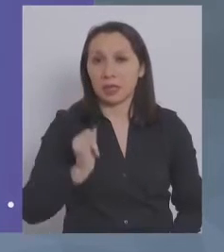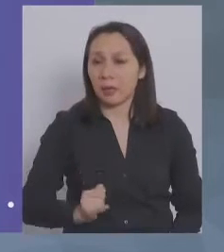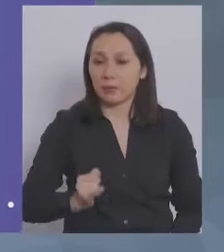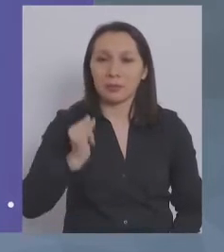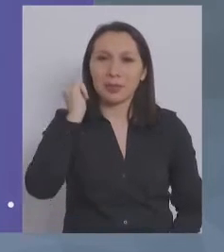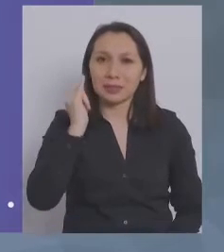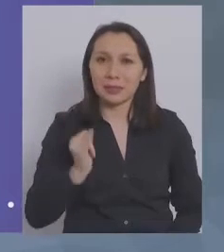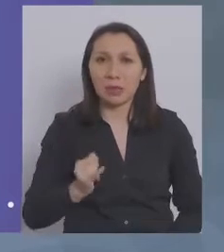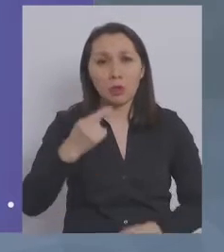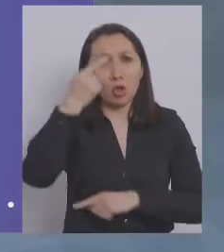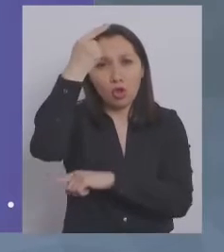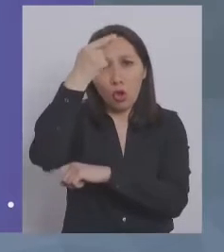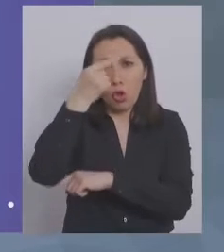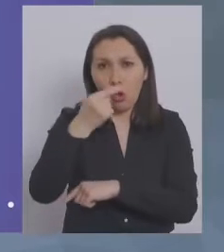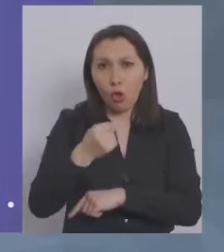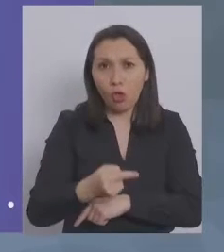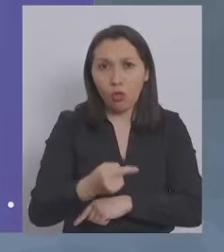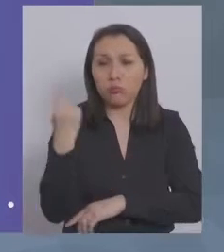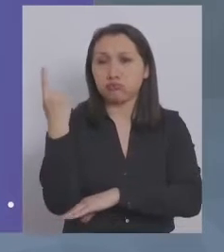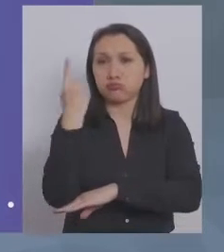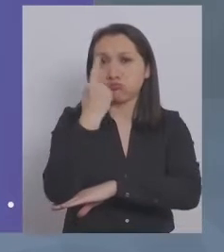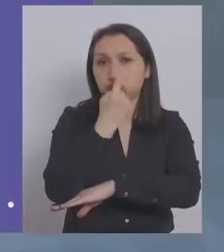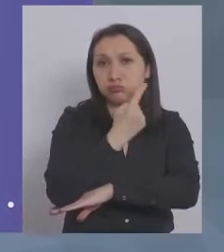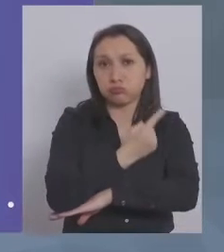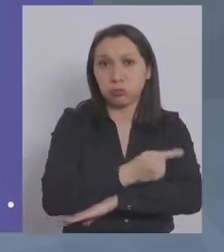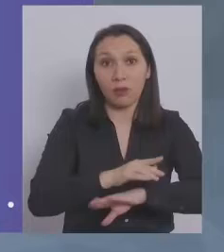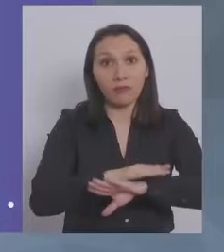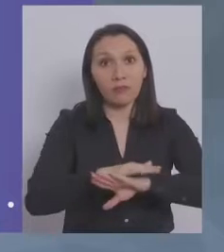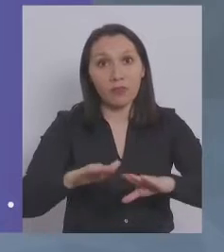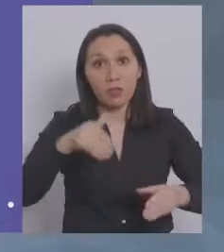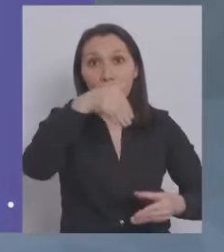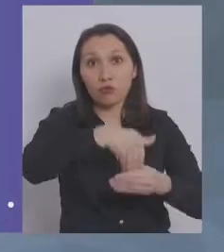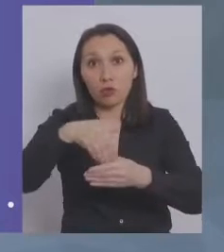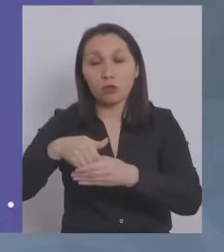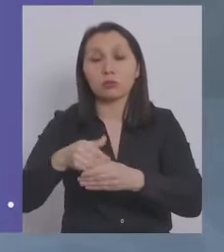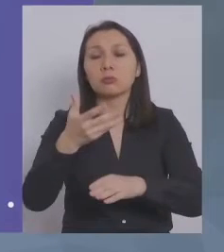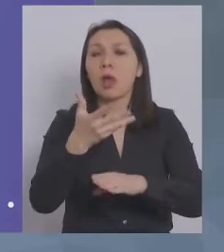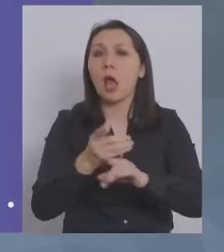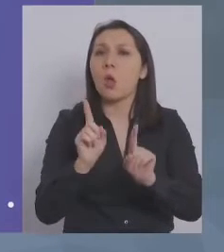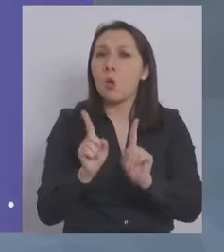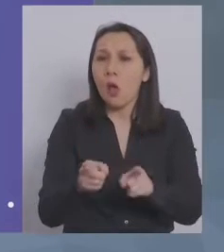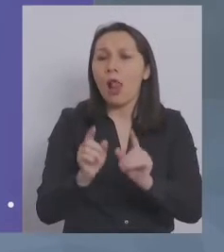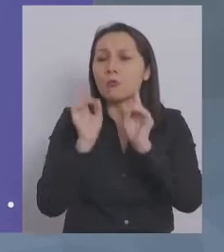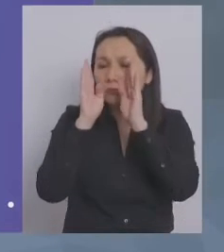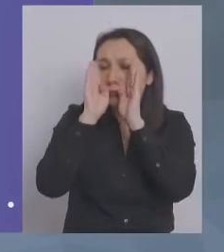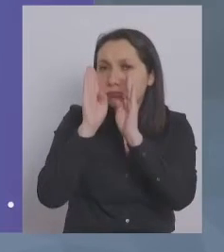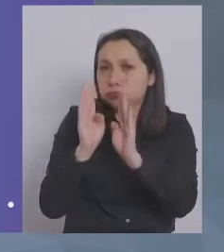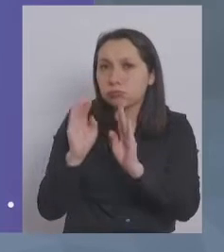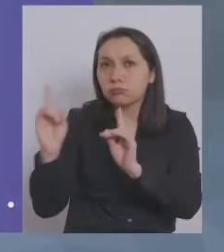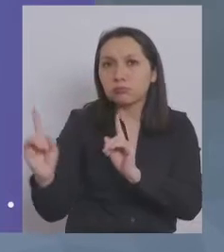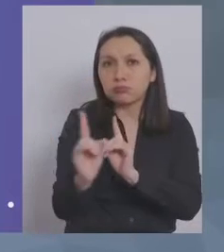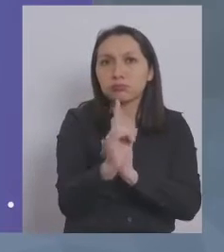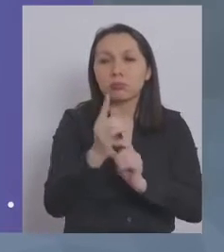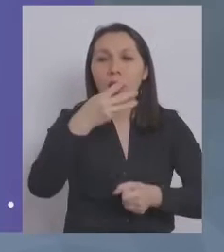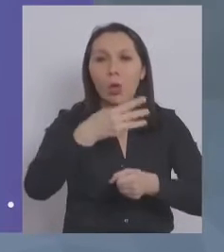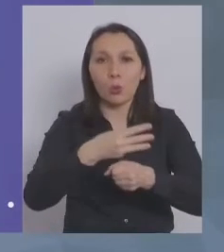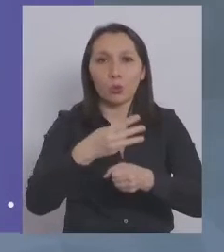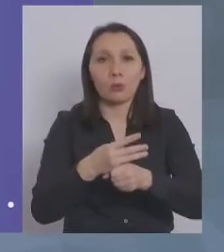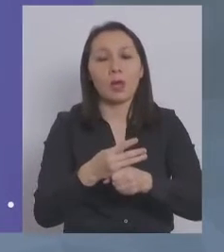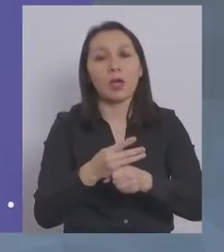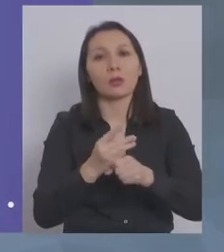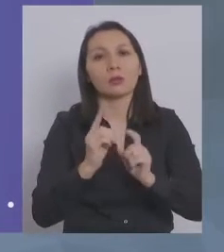siempre, durante todo el día, hasta que terminemos este proceso, habrá atención preferente para los adultos mayores